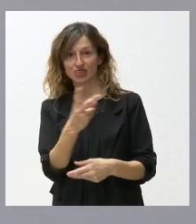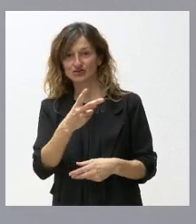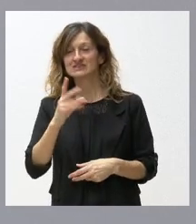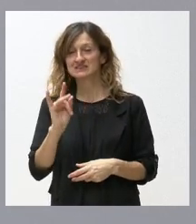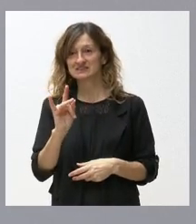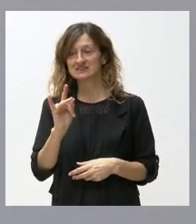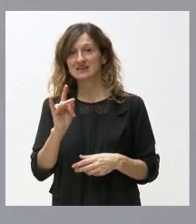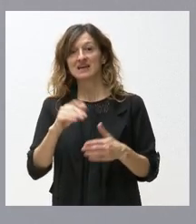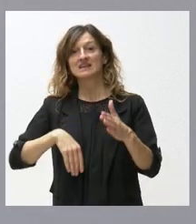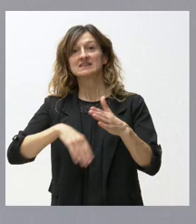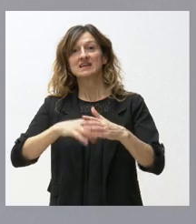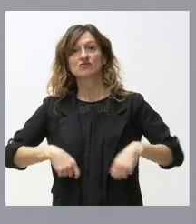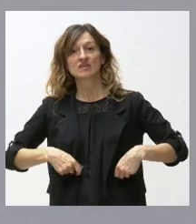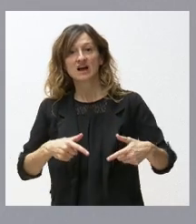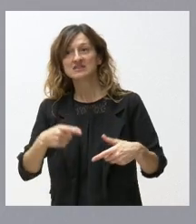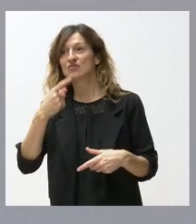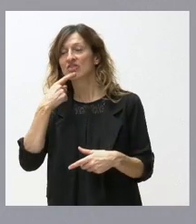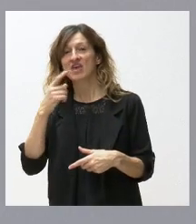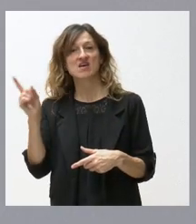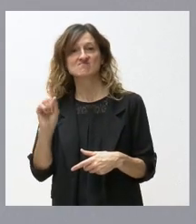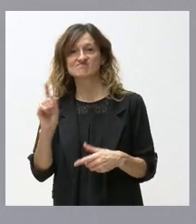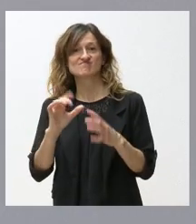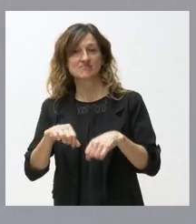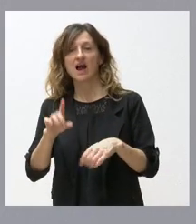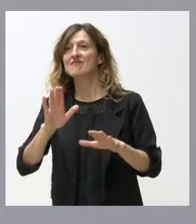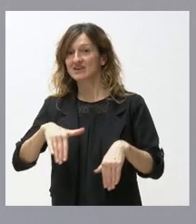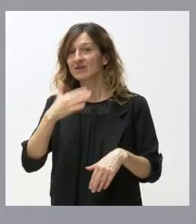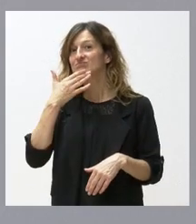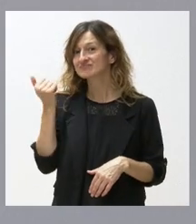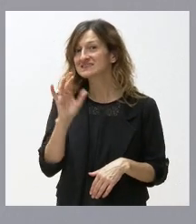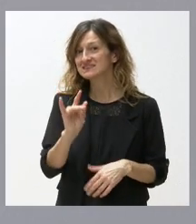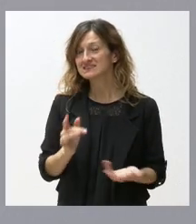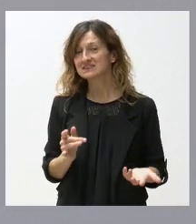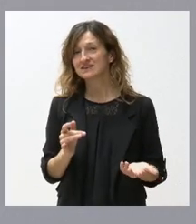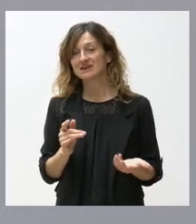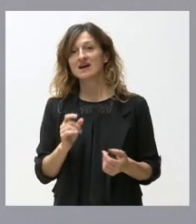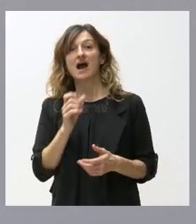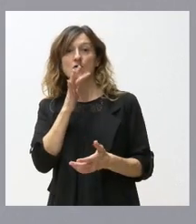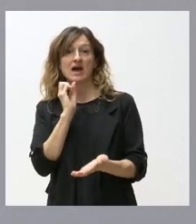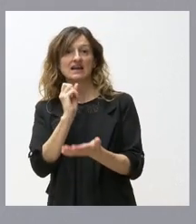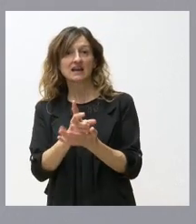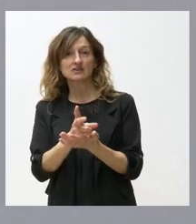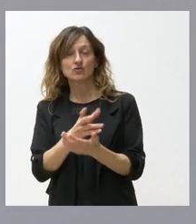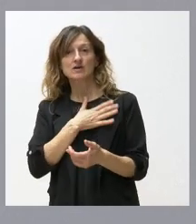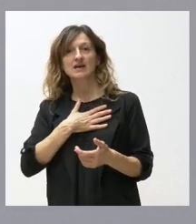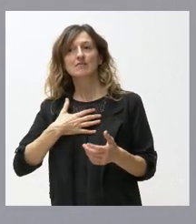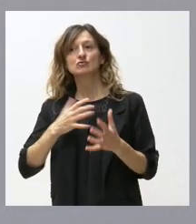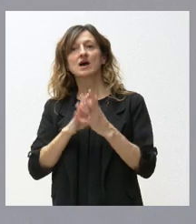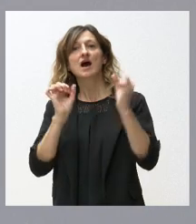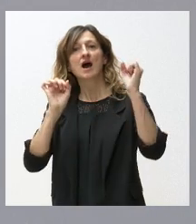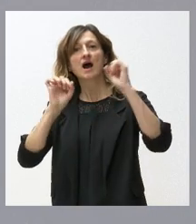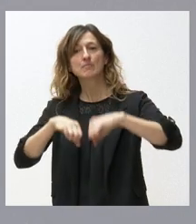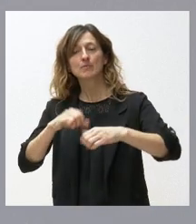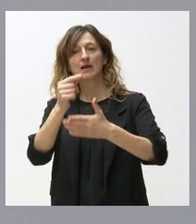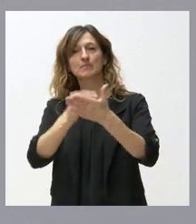el techo de gasto y fuimos capaces de aprobar el techo de gasto. Ahora tenemos otro reto encima de la mesa, que es aprobar el